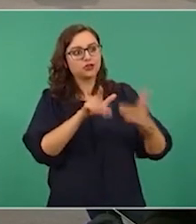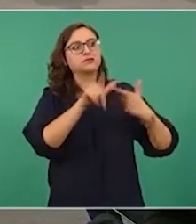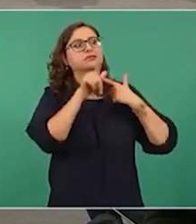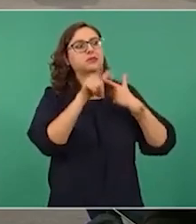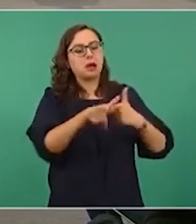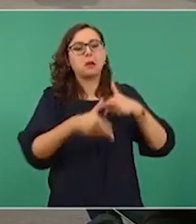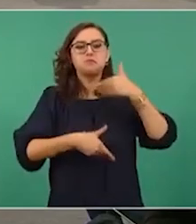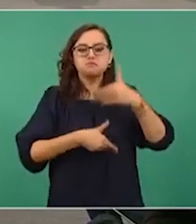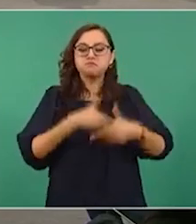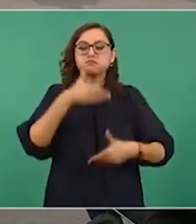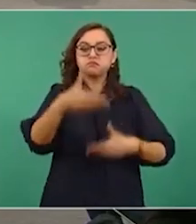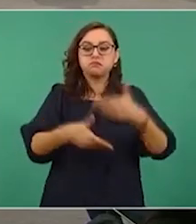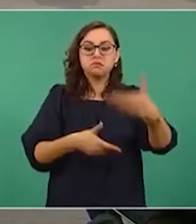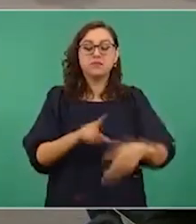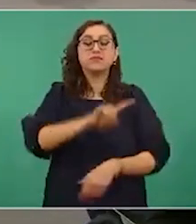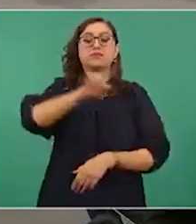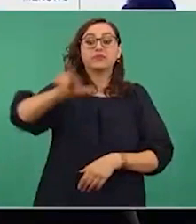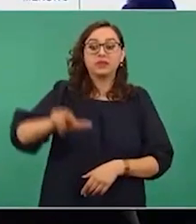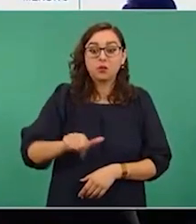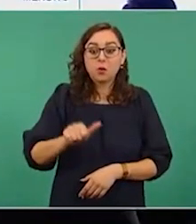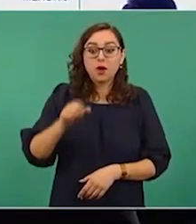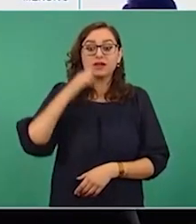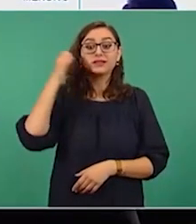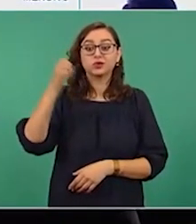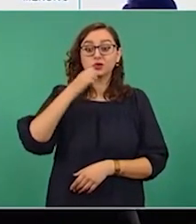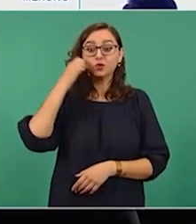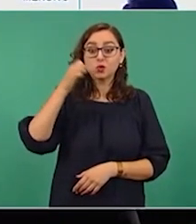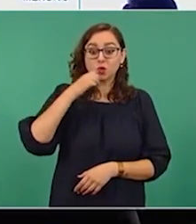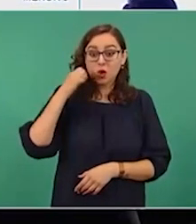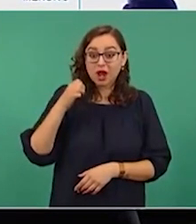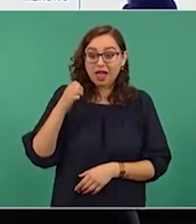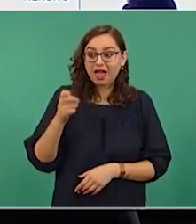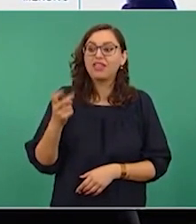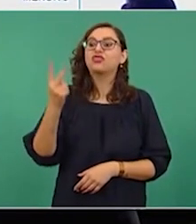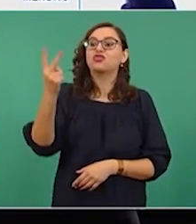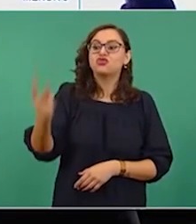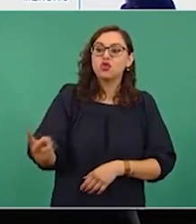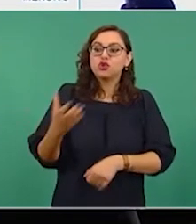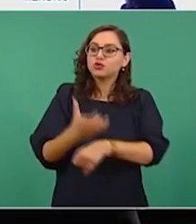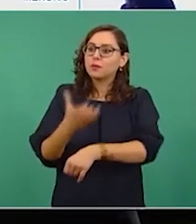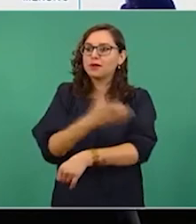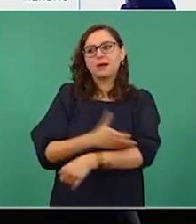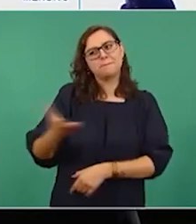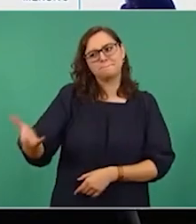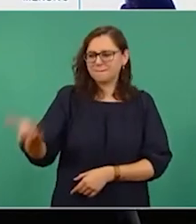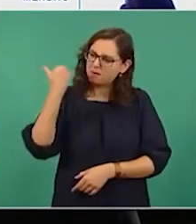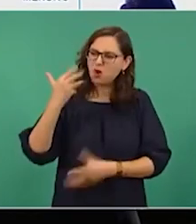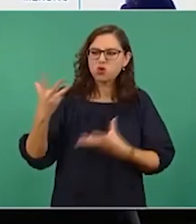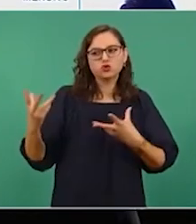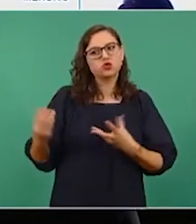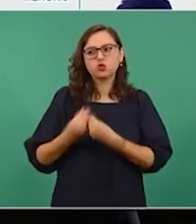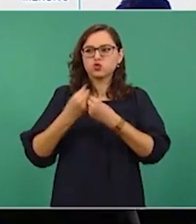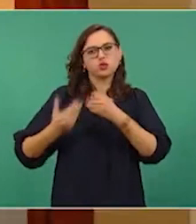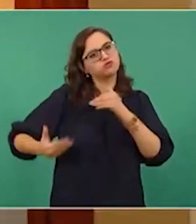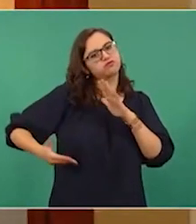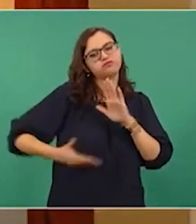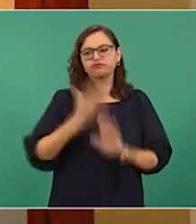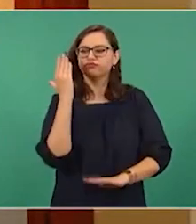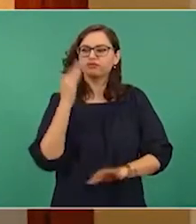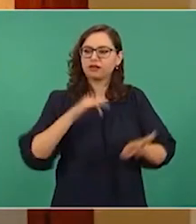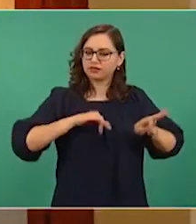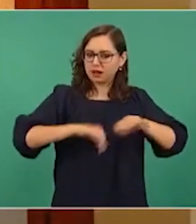a dos compañeros, menor dos y menor tres, los invita, también